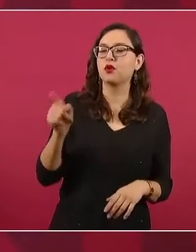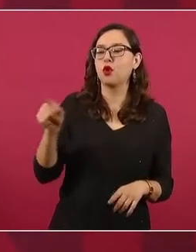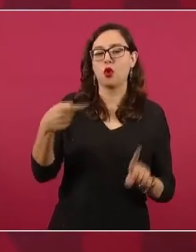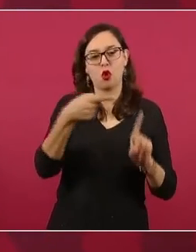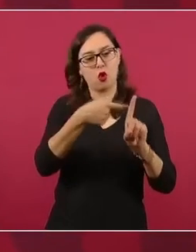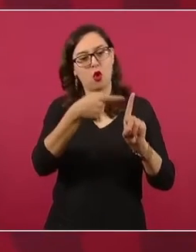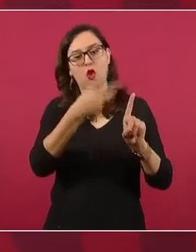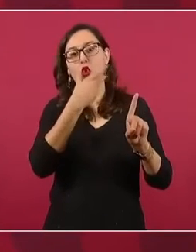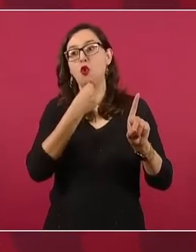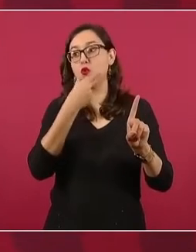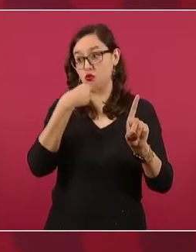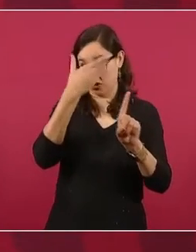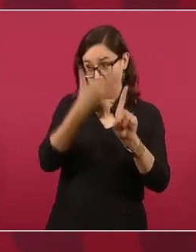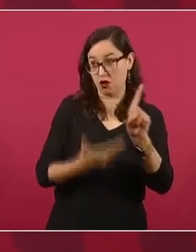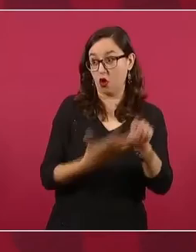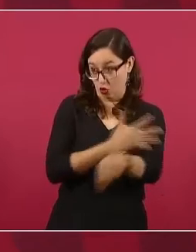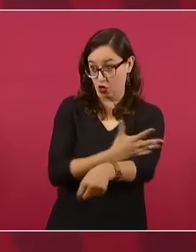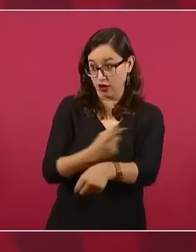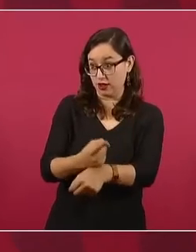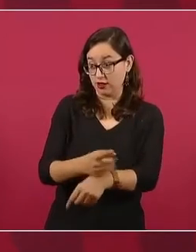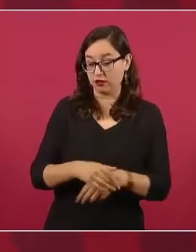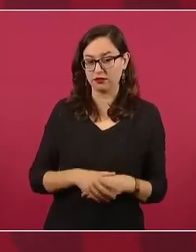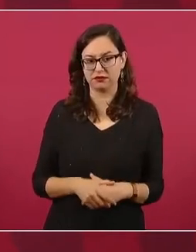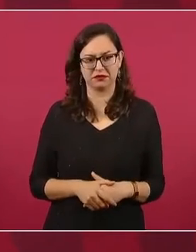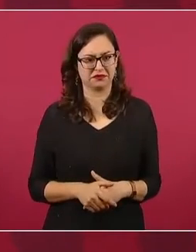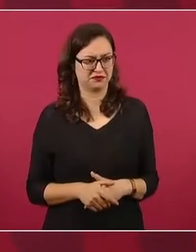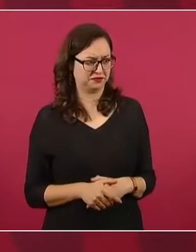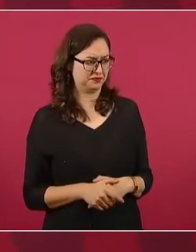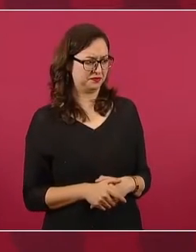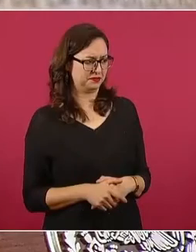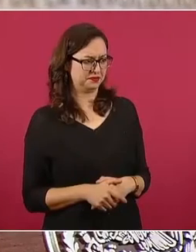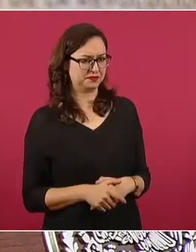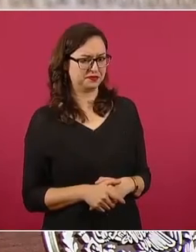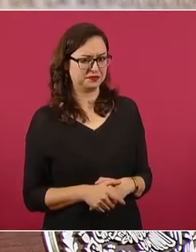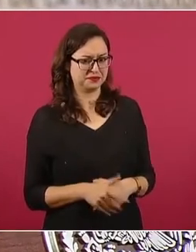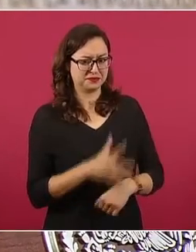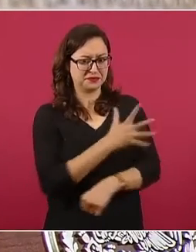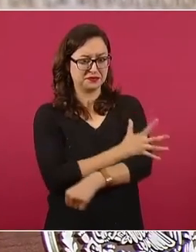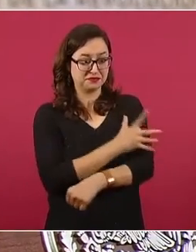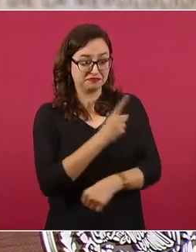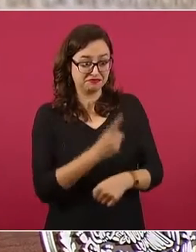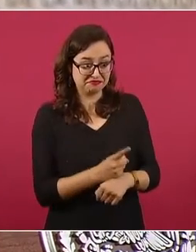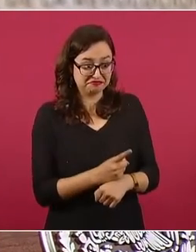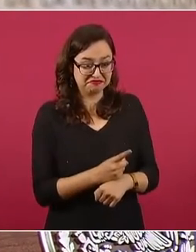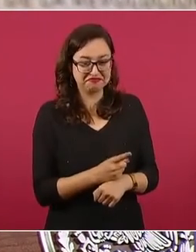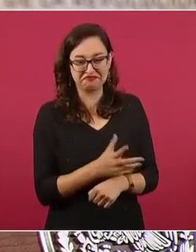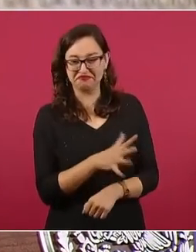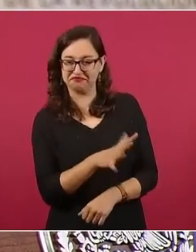¿y es honrado, maestro, este hombre? Y me contesta el maestro, honradón.